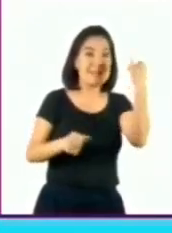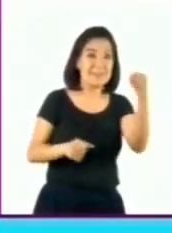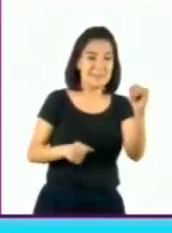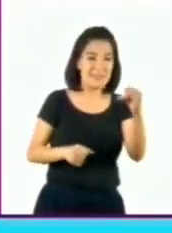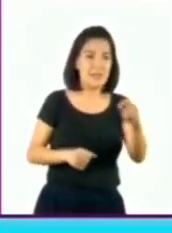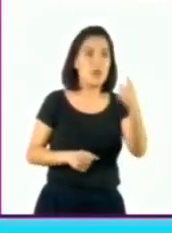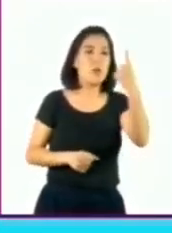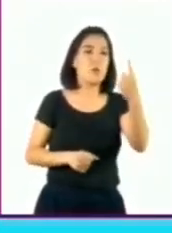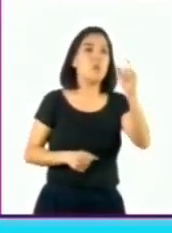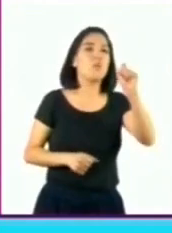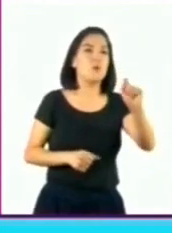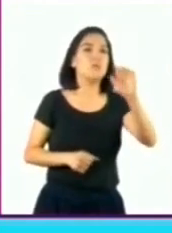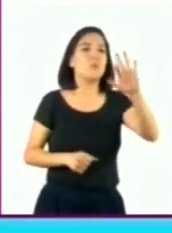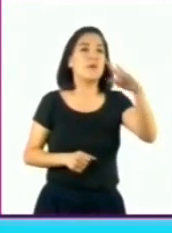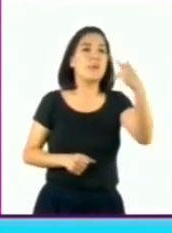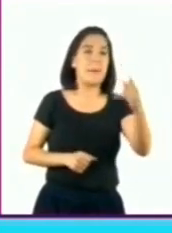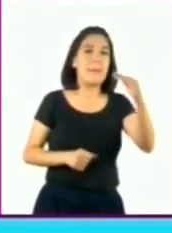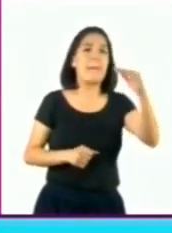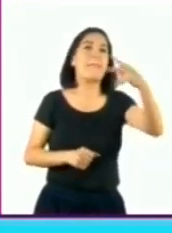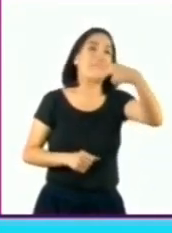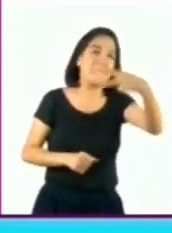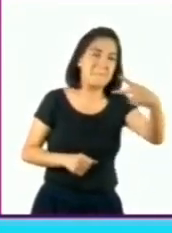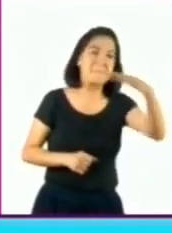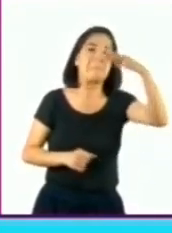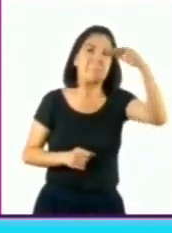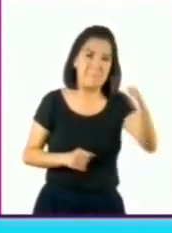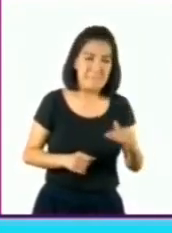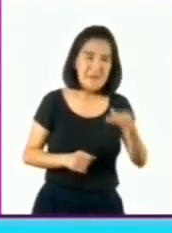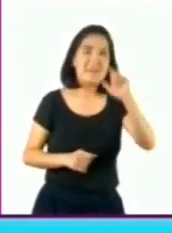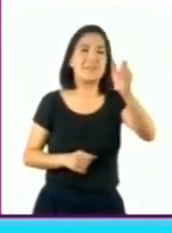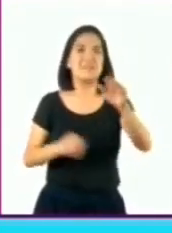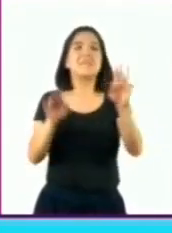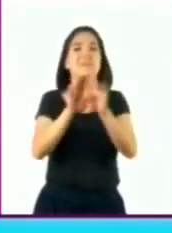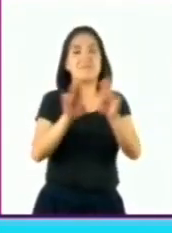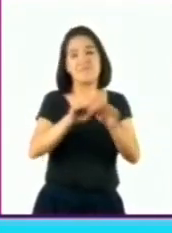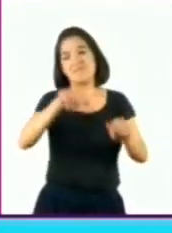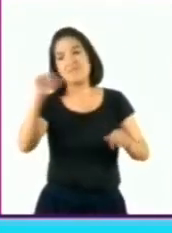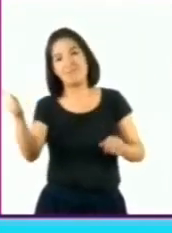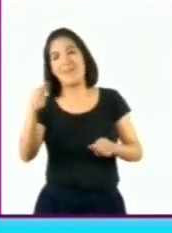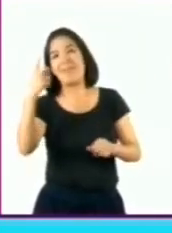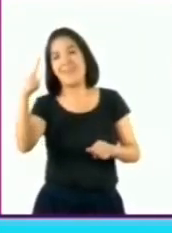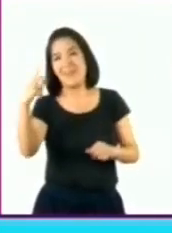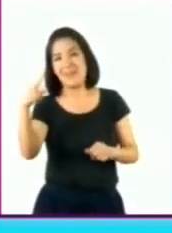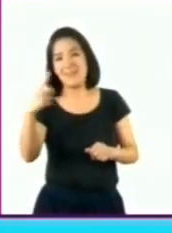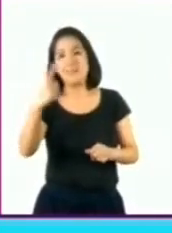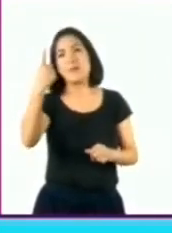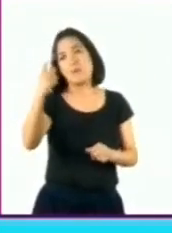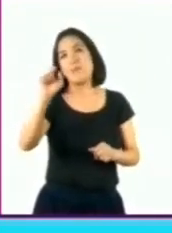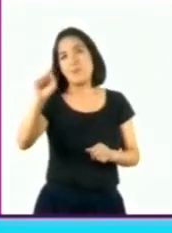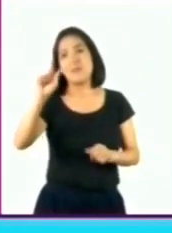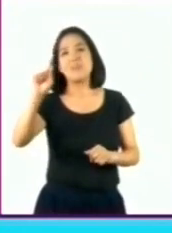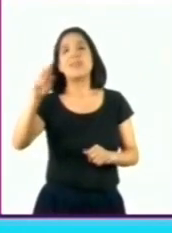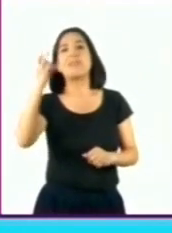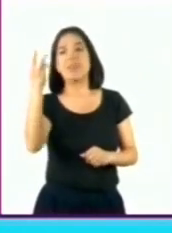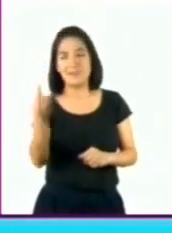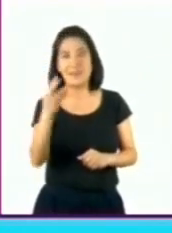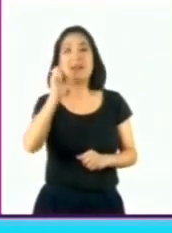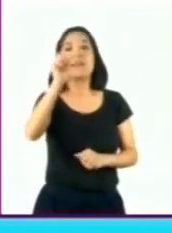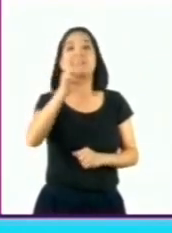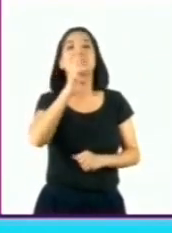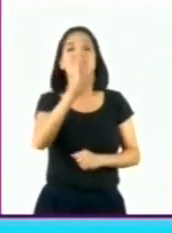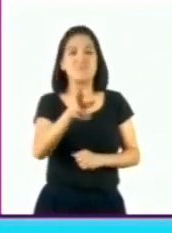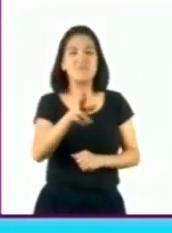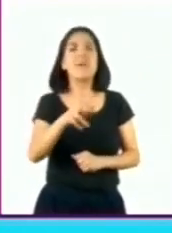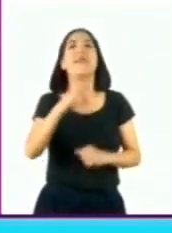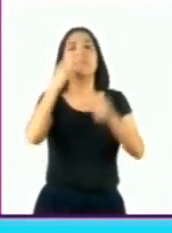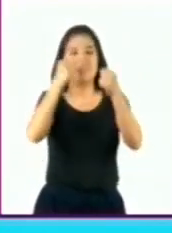es de menor orden de magnitud con relación al de la derecha. Entonces, podemos afirmar que 1